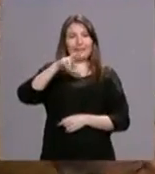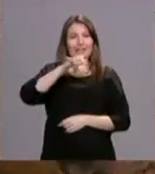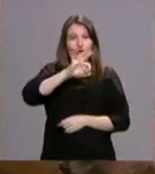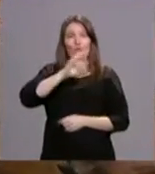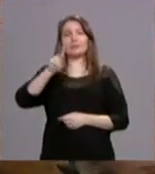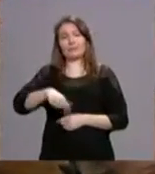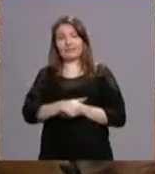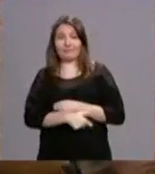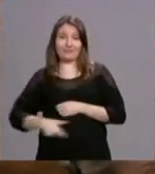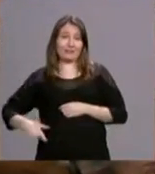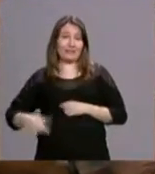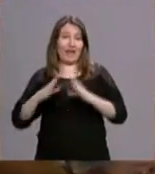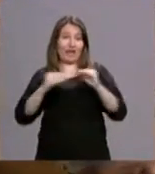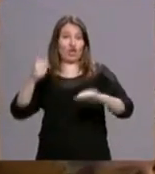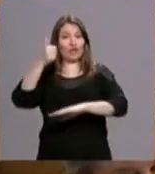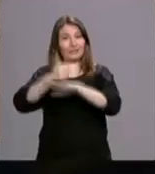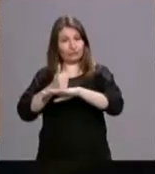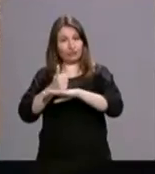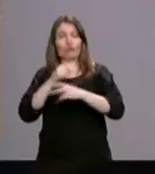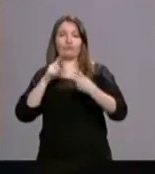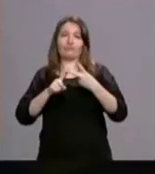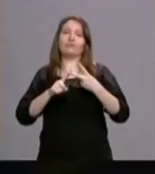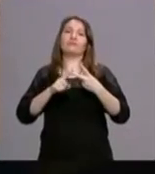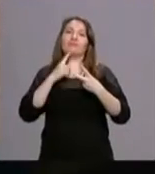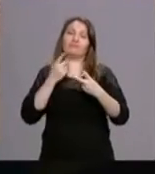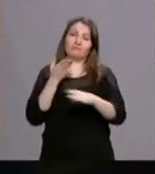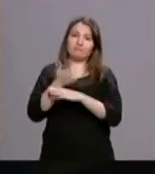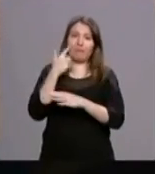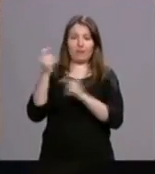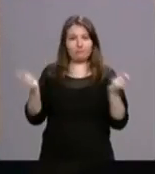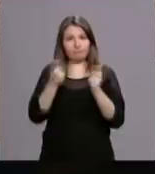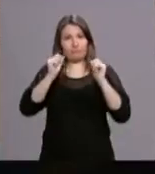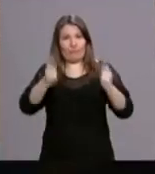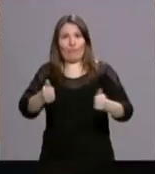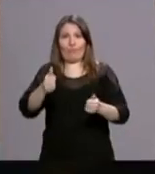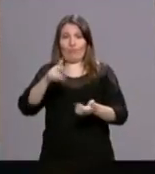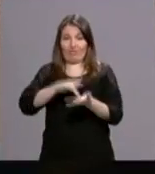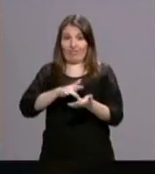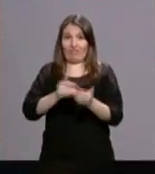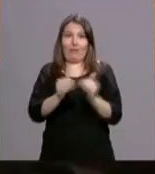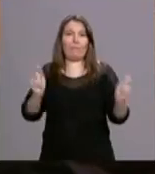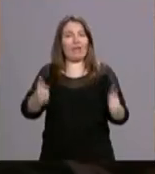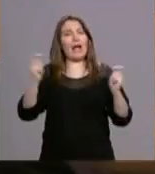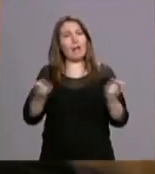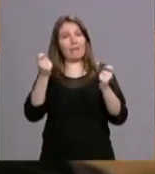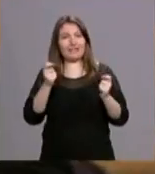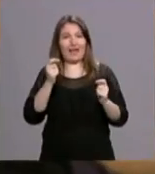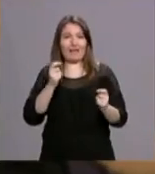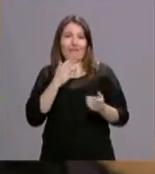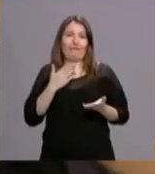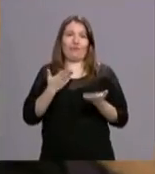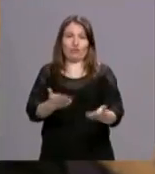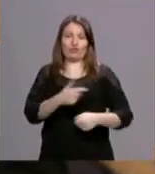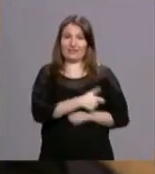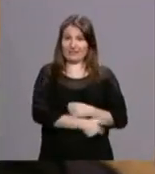Jesús Vidal que presentó la campaña del día del seminario que arrancaba precisamente ese mismo día. El cardenal Osoro reconoció que cuanto